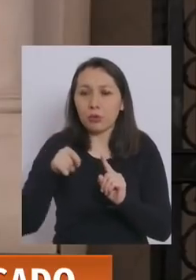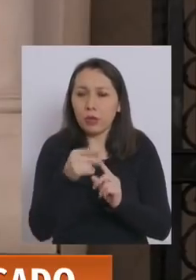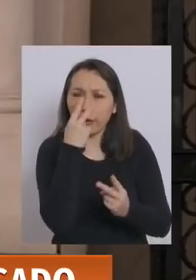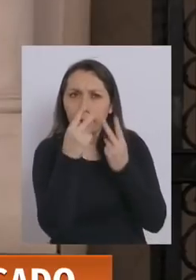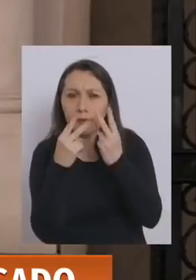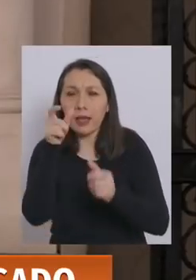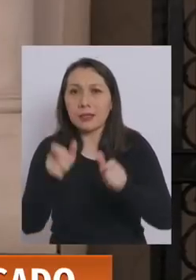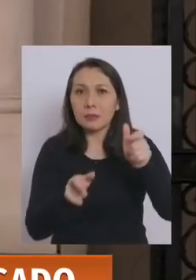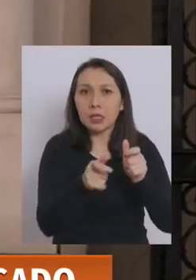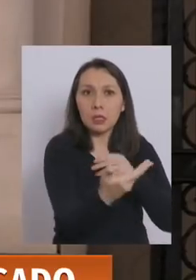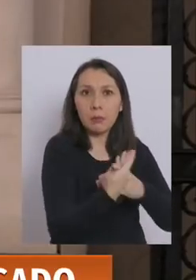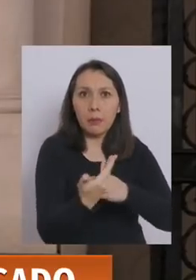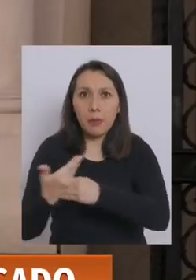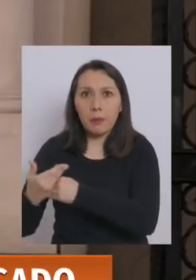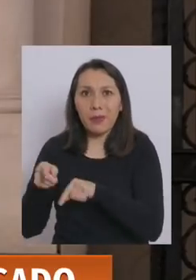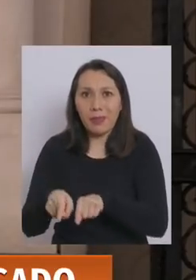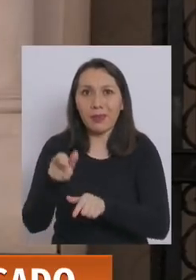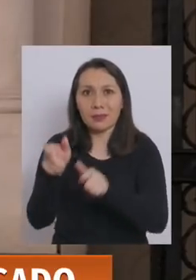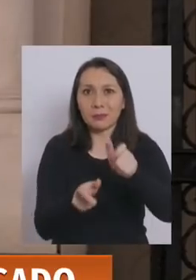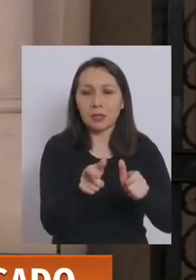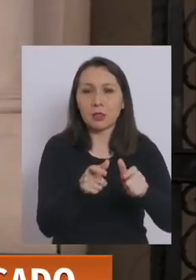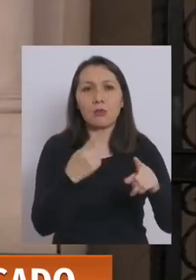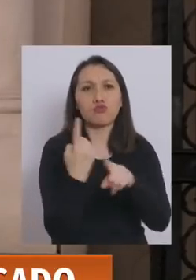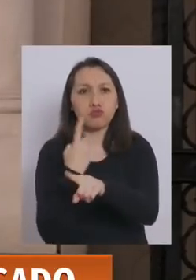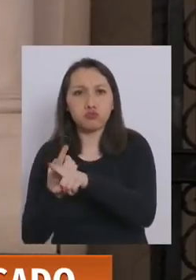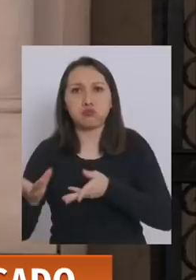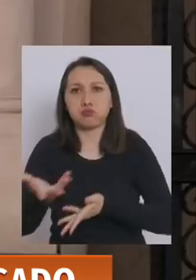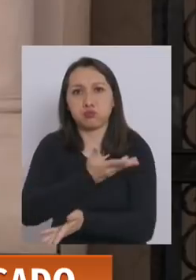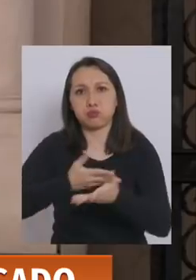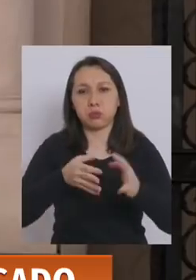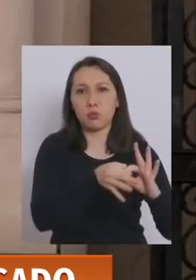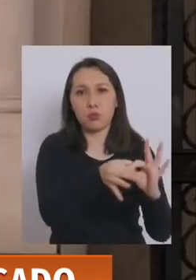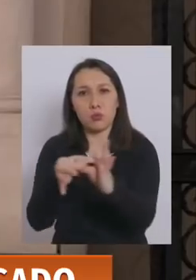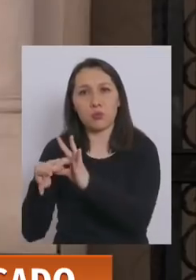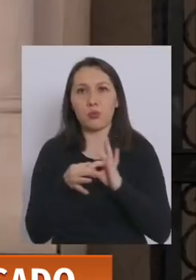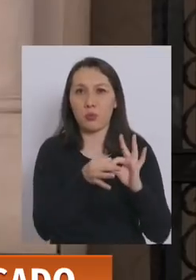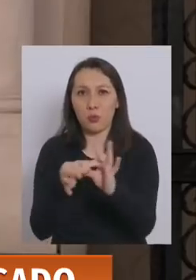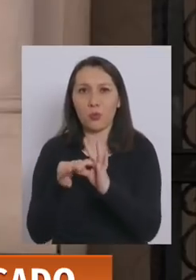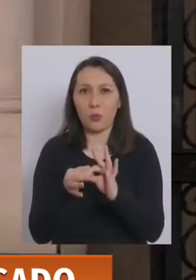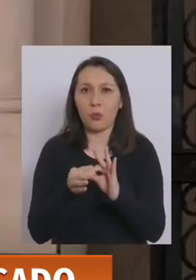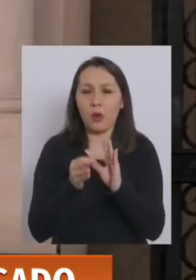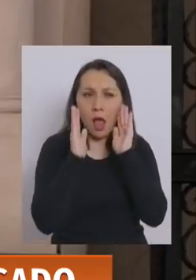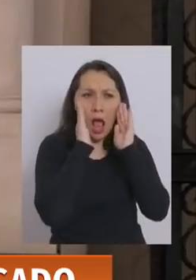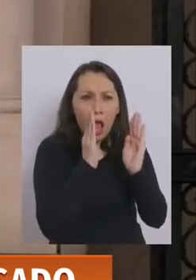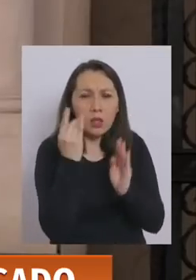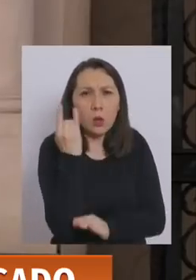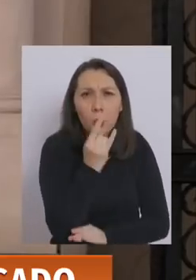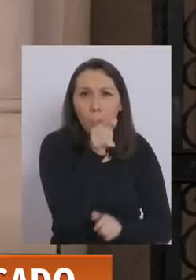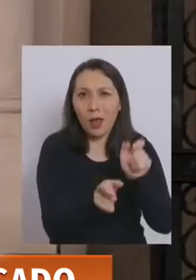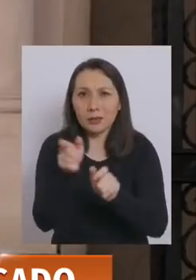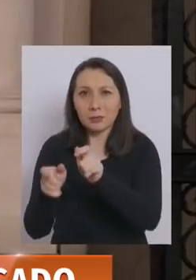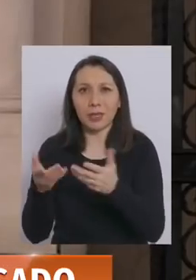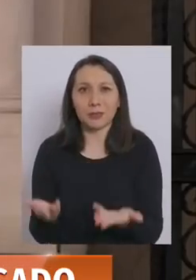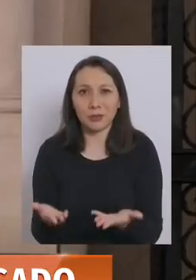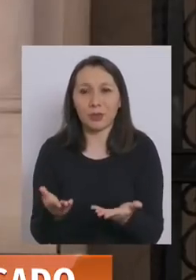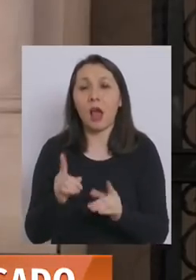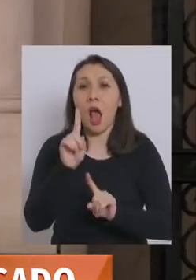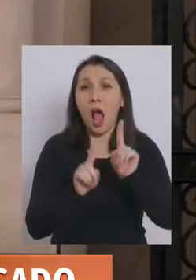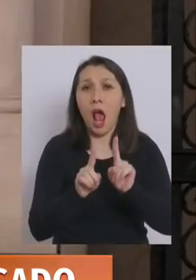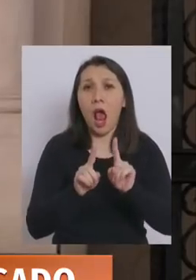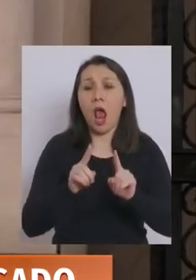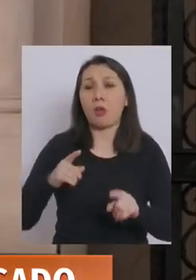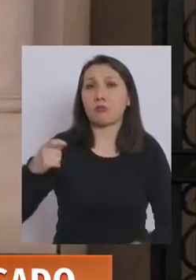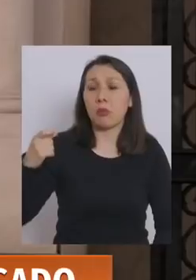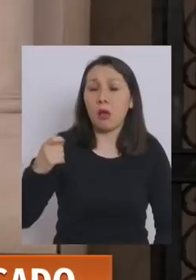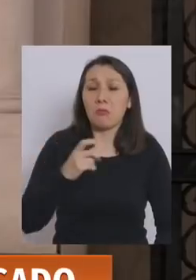las personas nos están solicitando, que es diálogo, que es unidad, que es atender a las urgencias de las personas. Y si alguno de esos